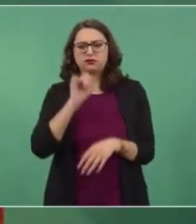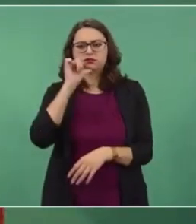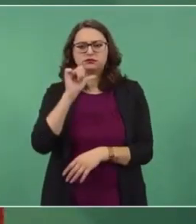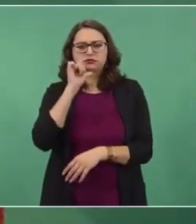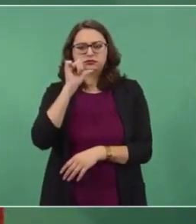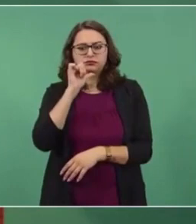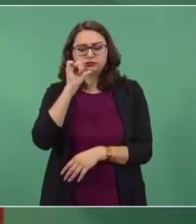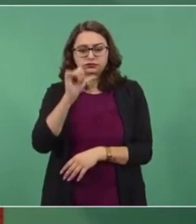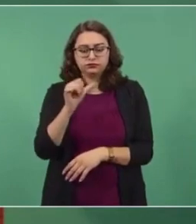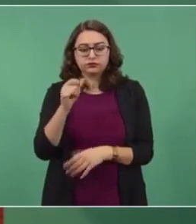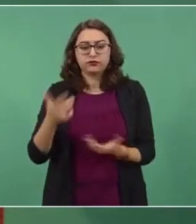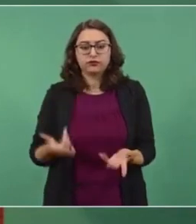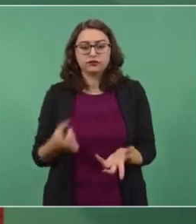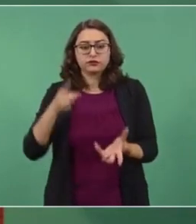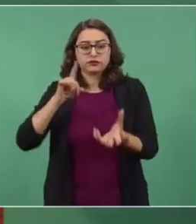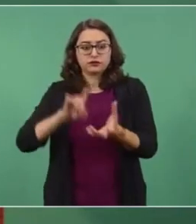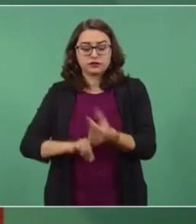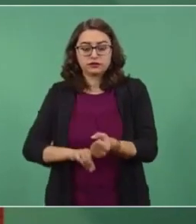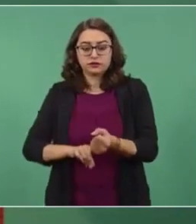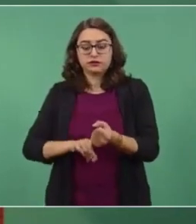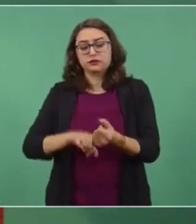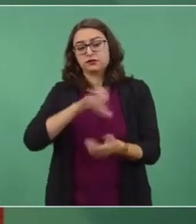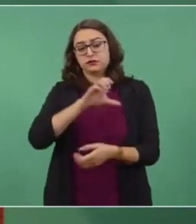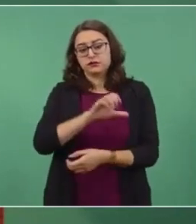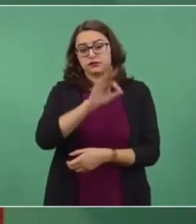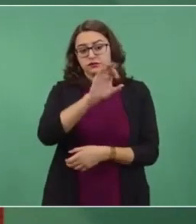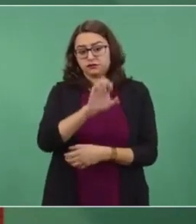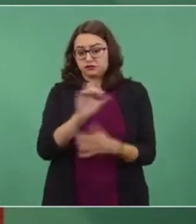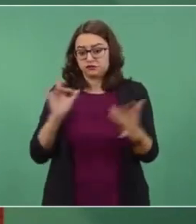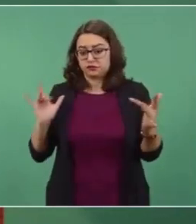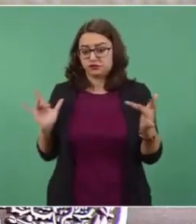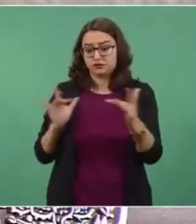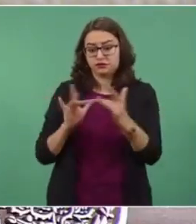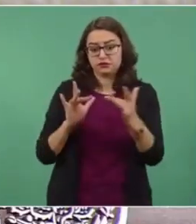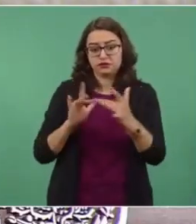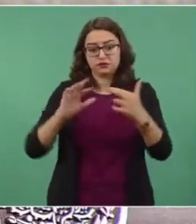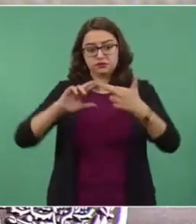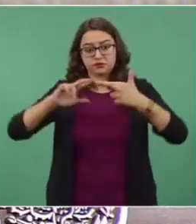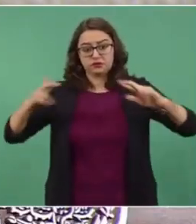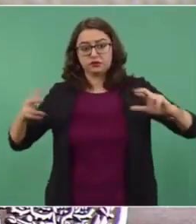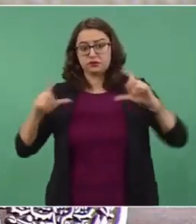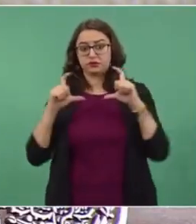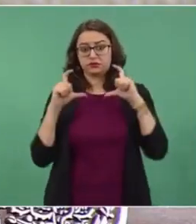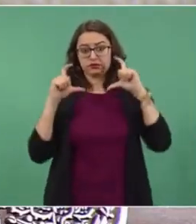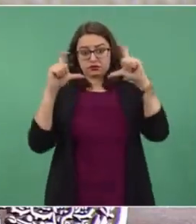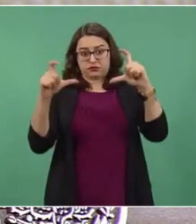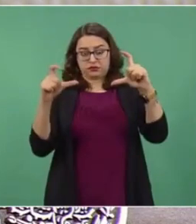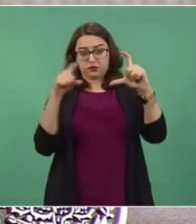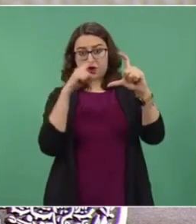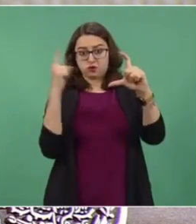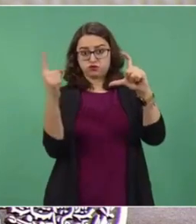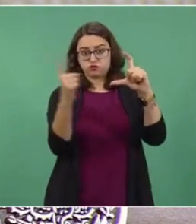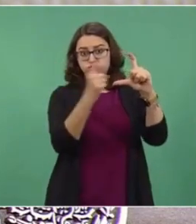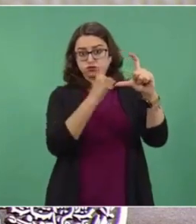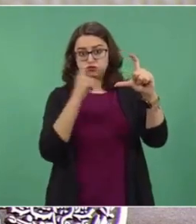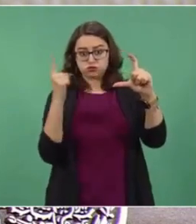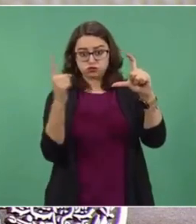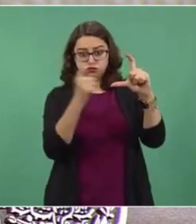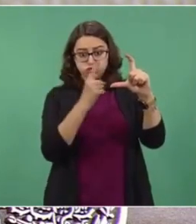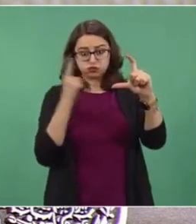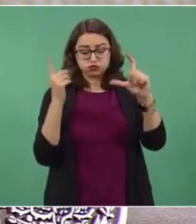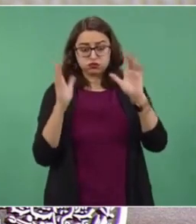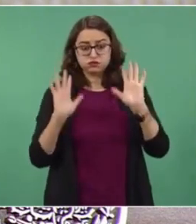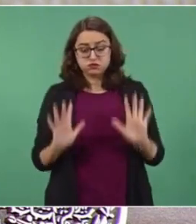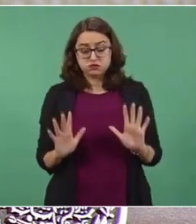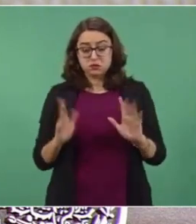el permiso de interconexión con la CFE en su medidor. El medidor es bidireccional y